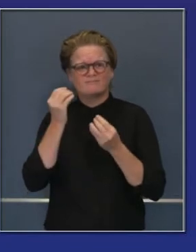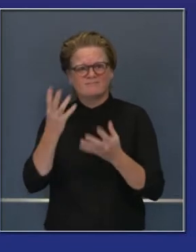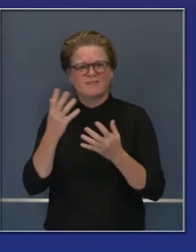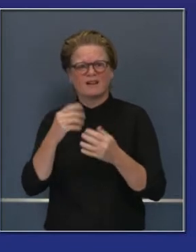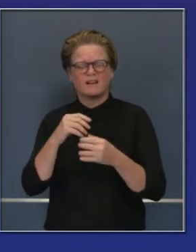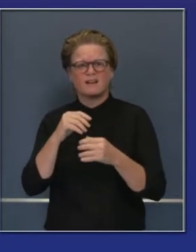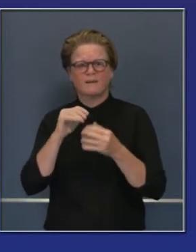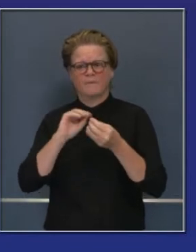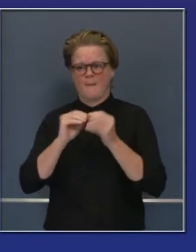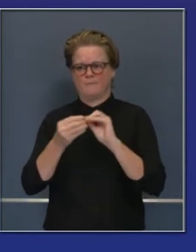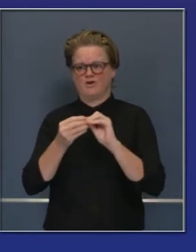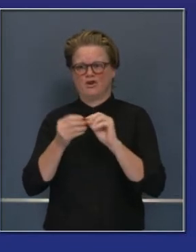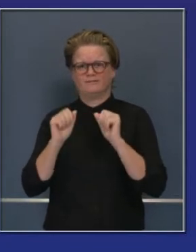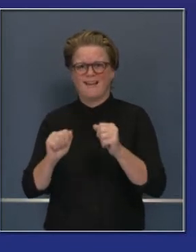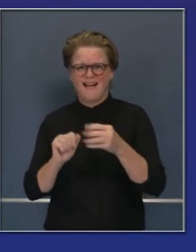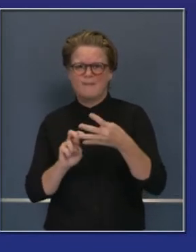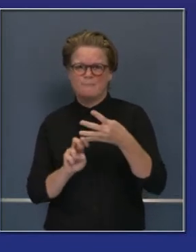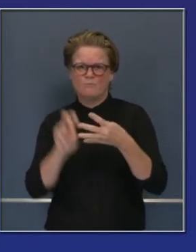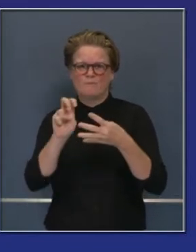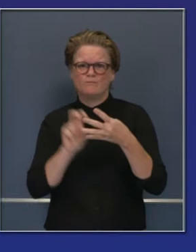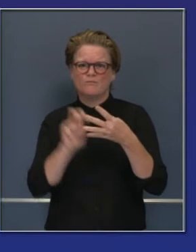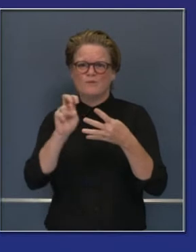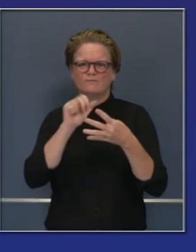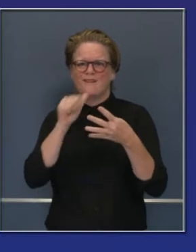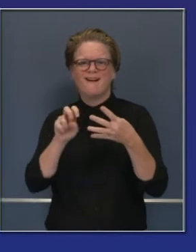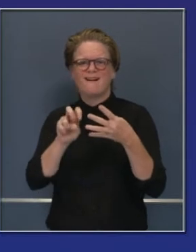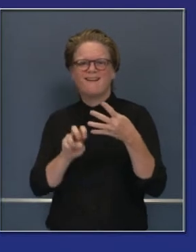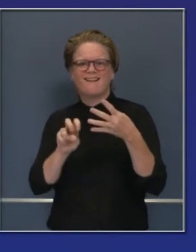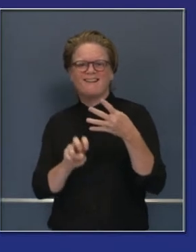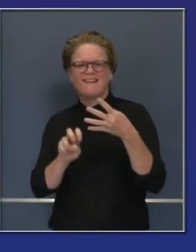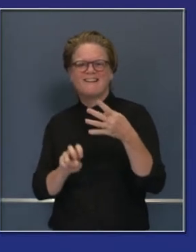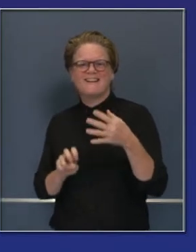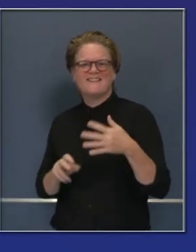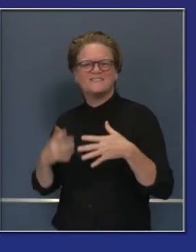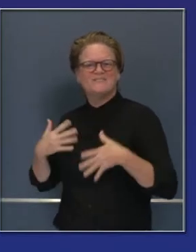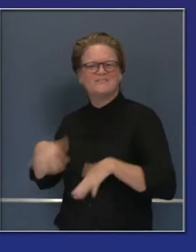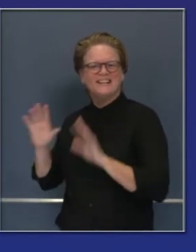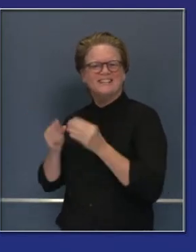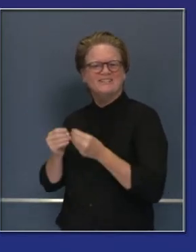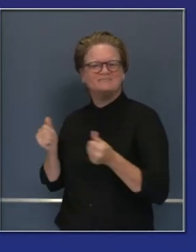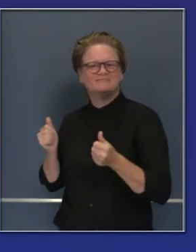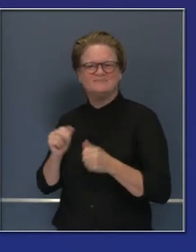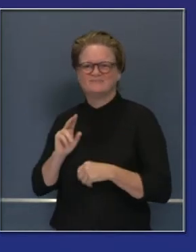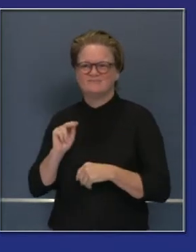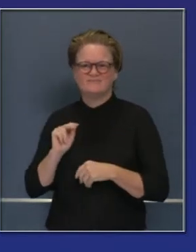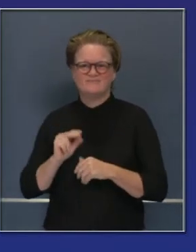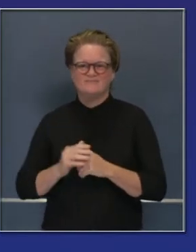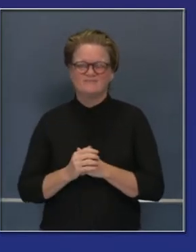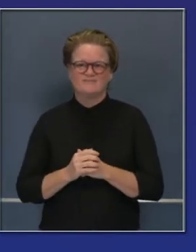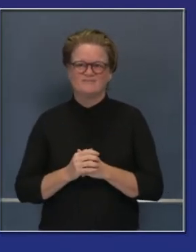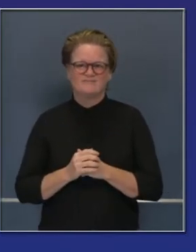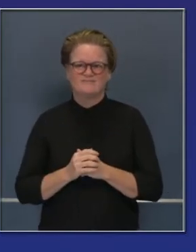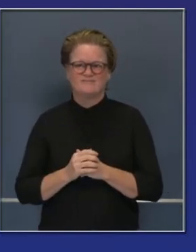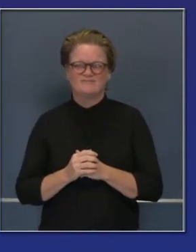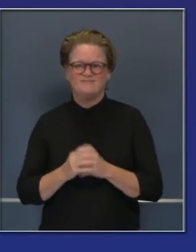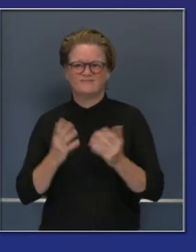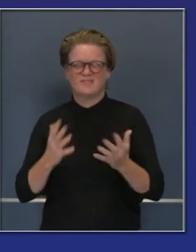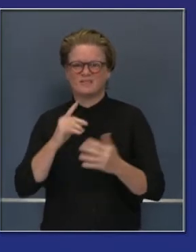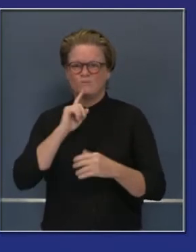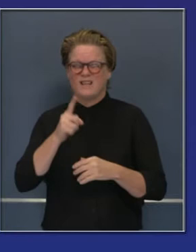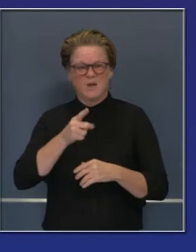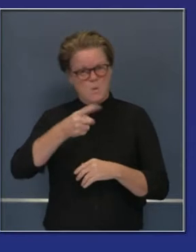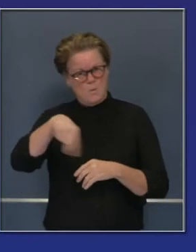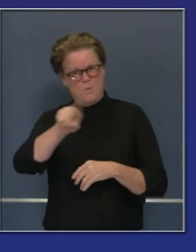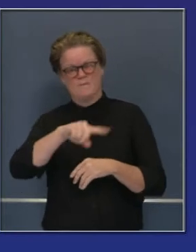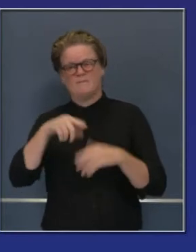en el número de casos, los condados que se mueven hacia atrás también tienen que hacer cambios en la industria y